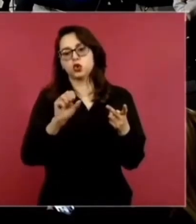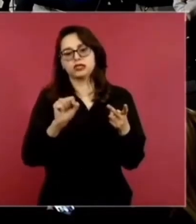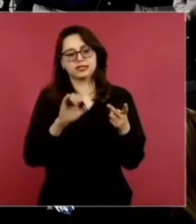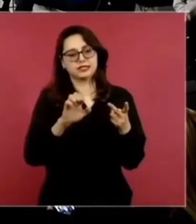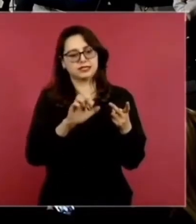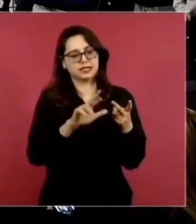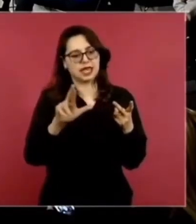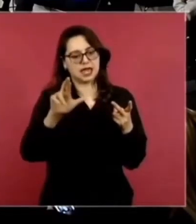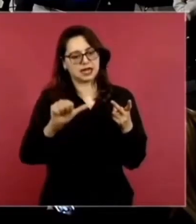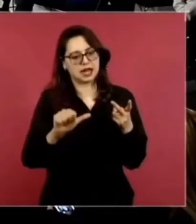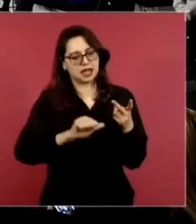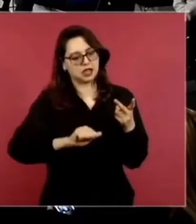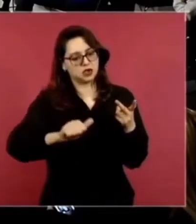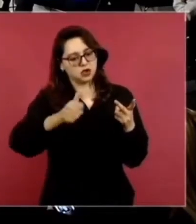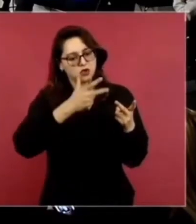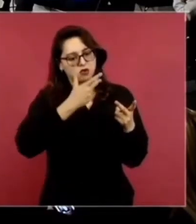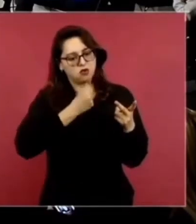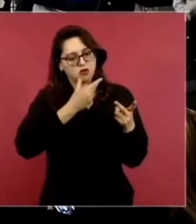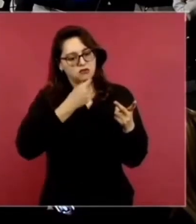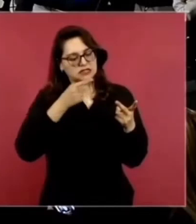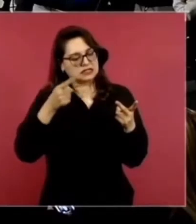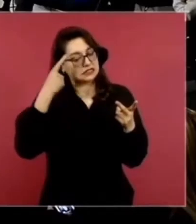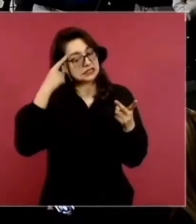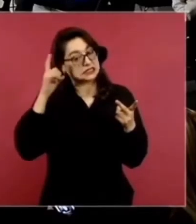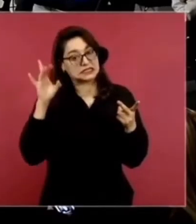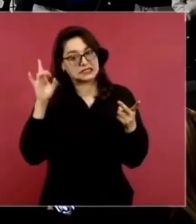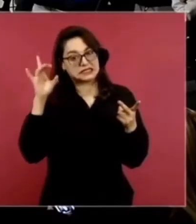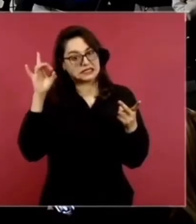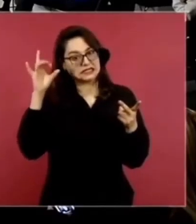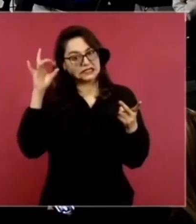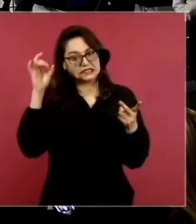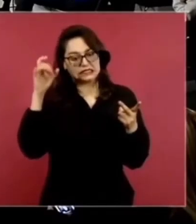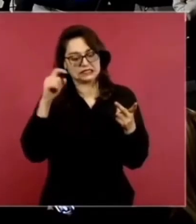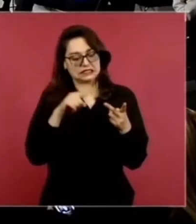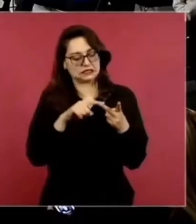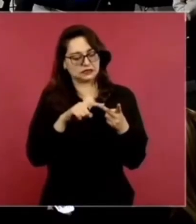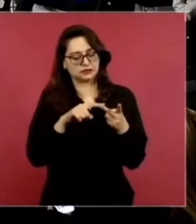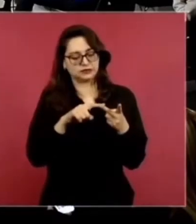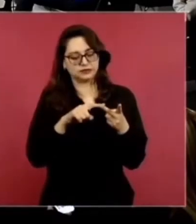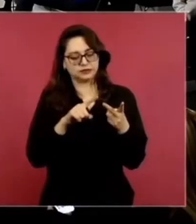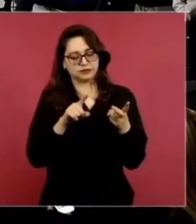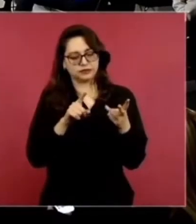un energúmeno, pero muy inteligente,